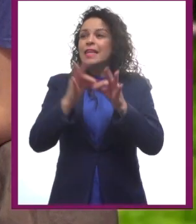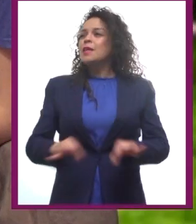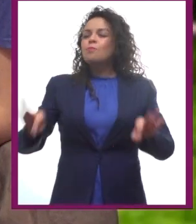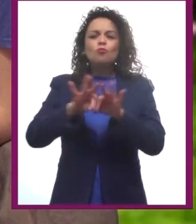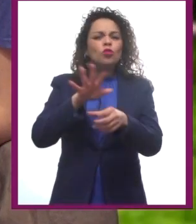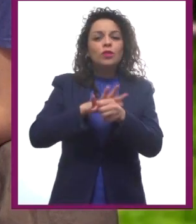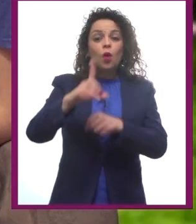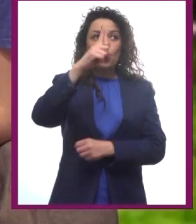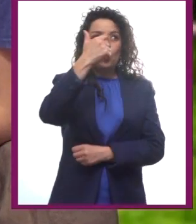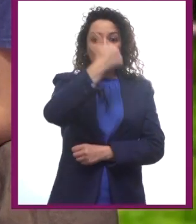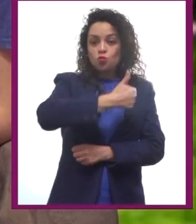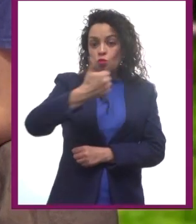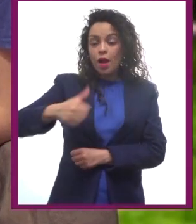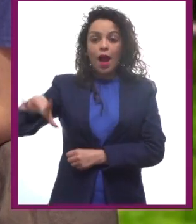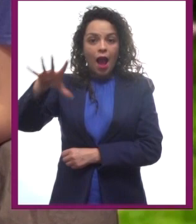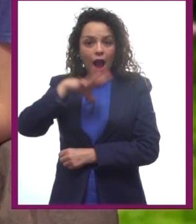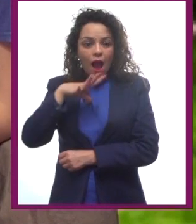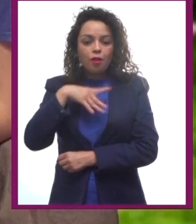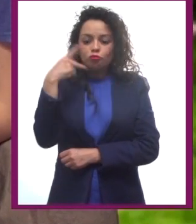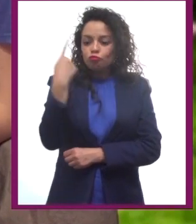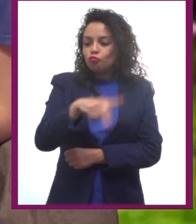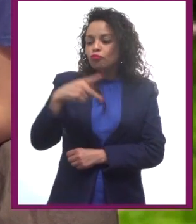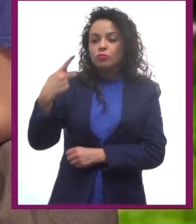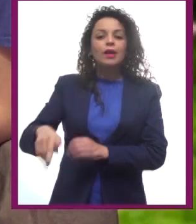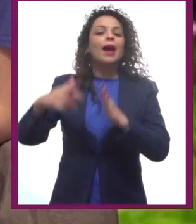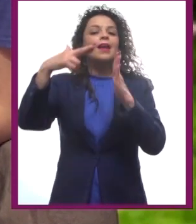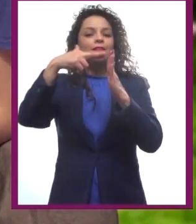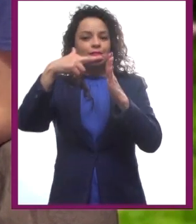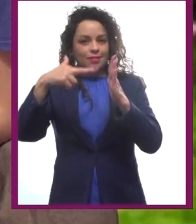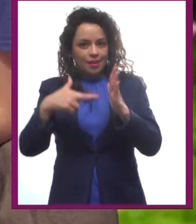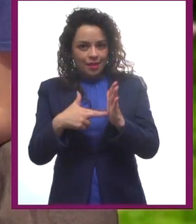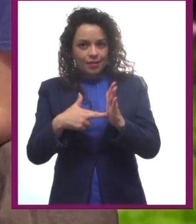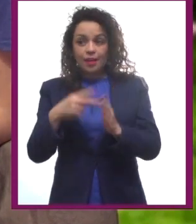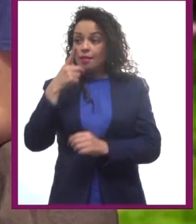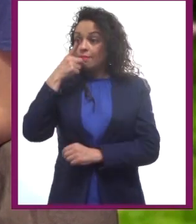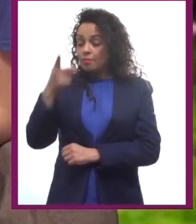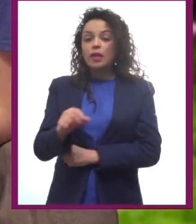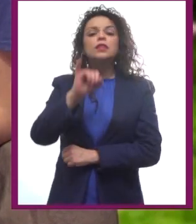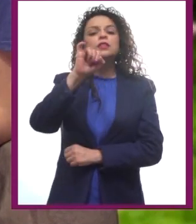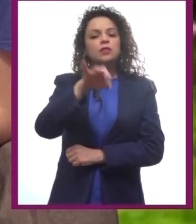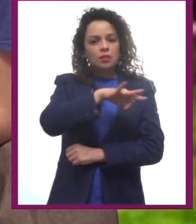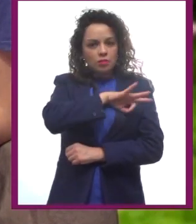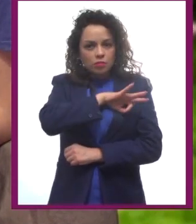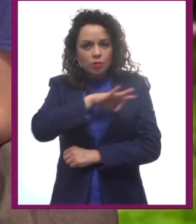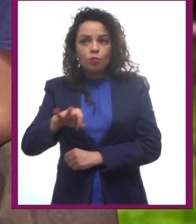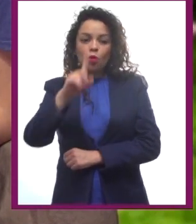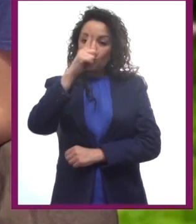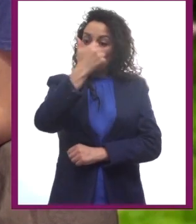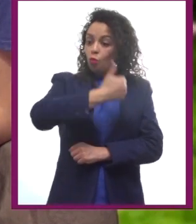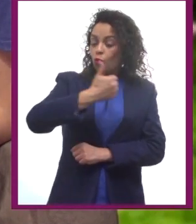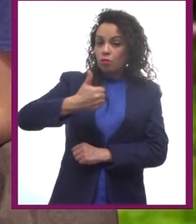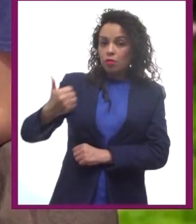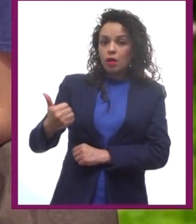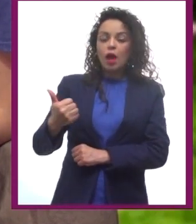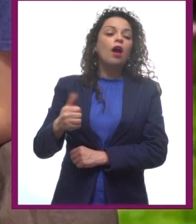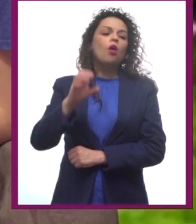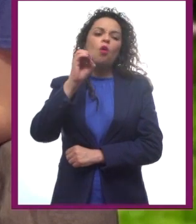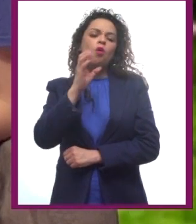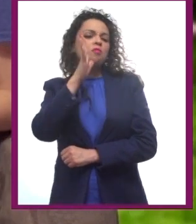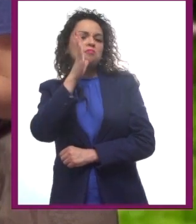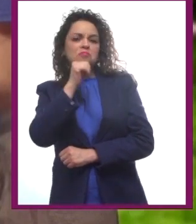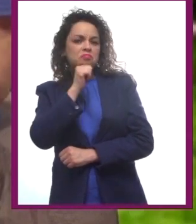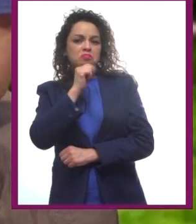cada uno de ellos tienen sus propias reglas, que nos dicen que es posible en cada uno de ellos y que no.